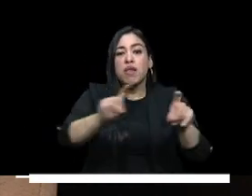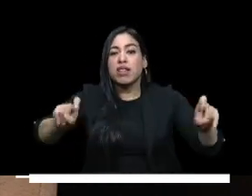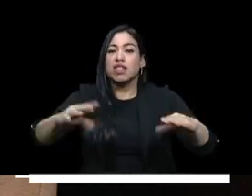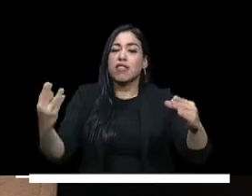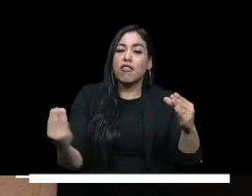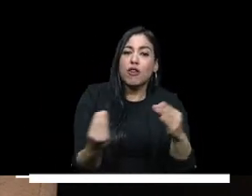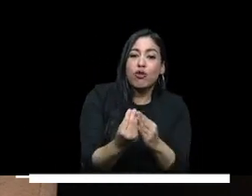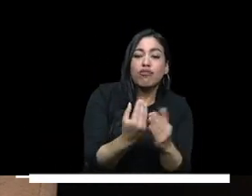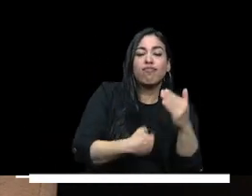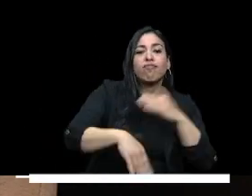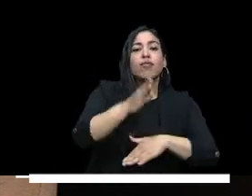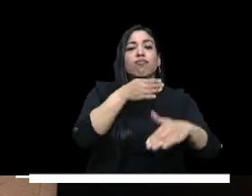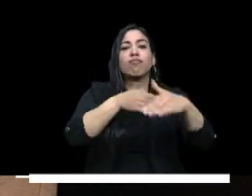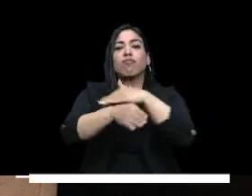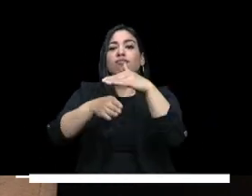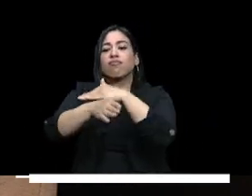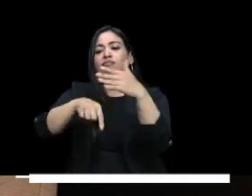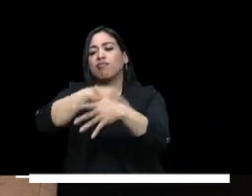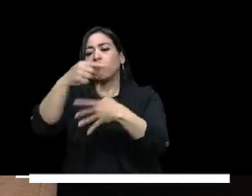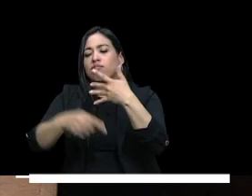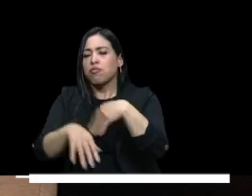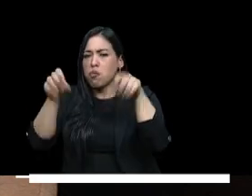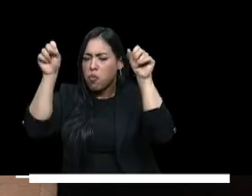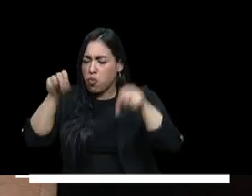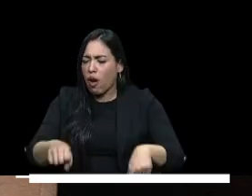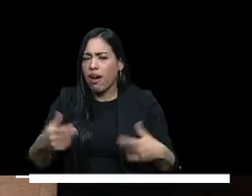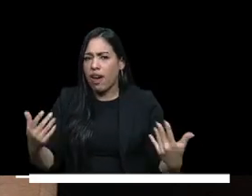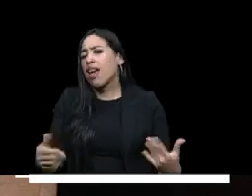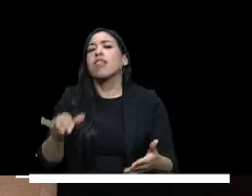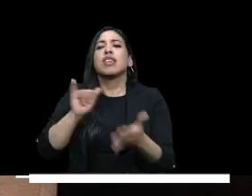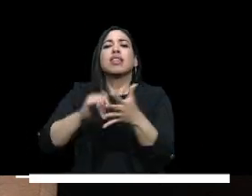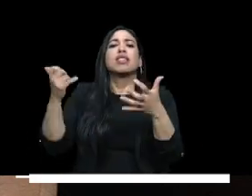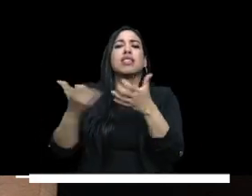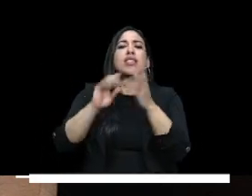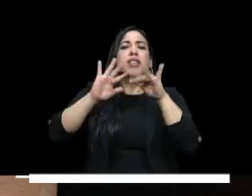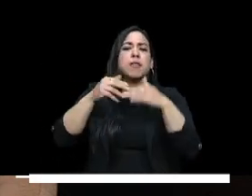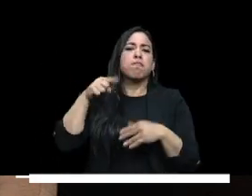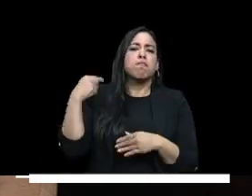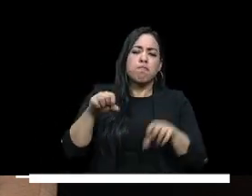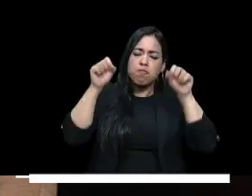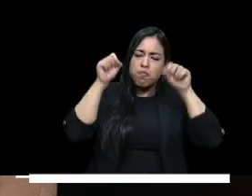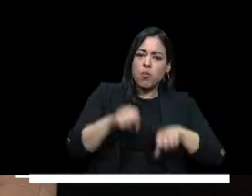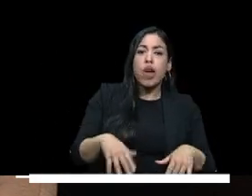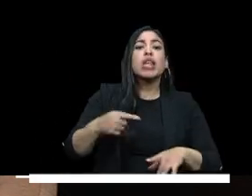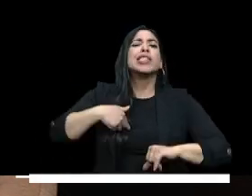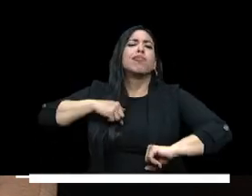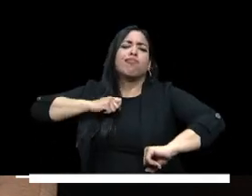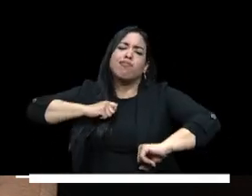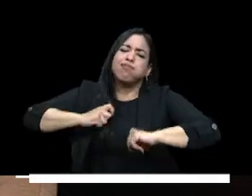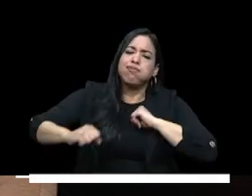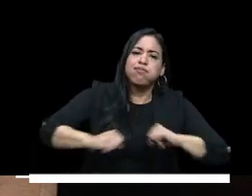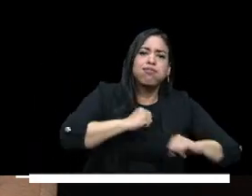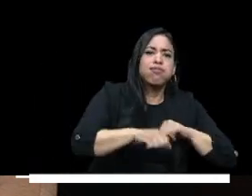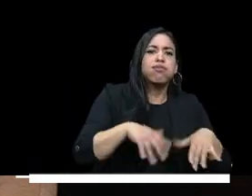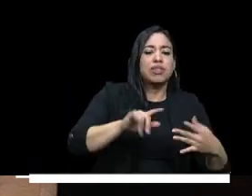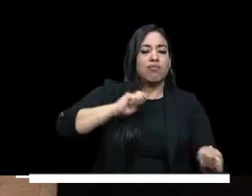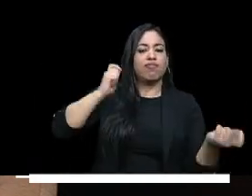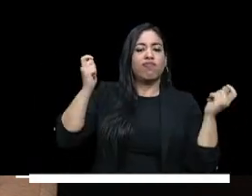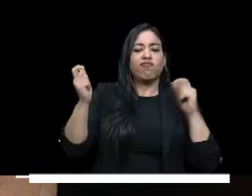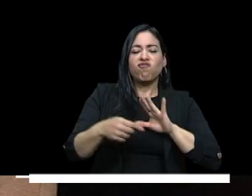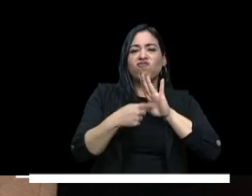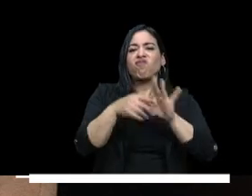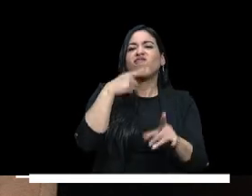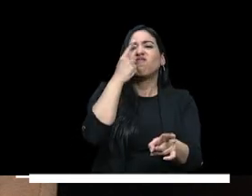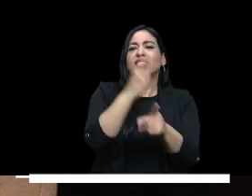inclusión y la accesibilidad son posibles en el sistema educativo seguiremos trabajando para que el cambio se